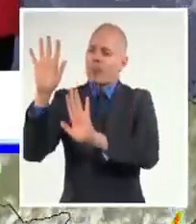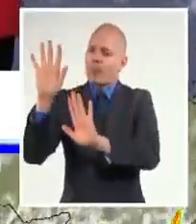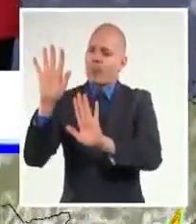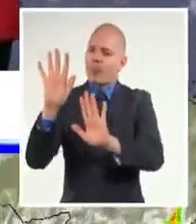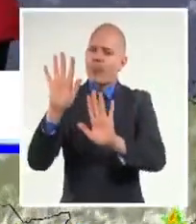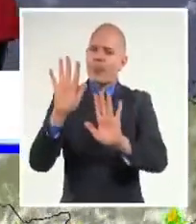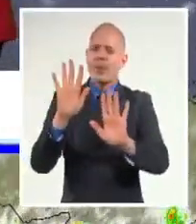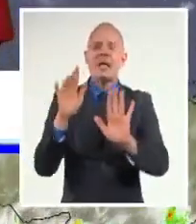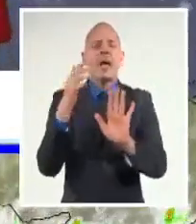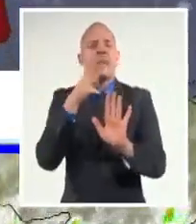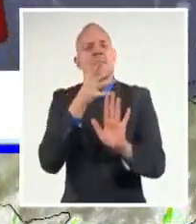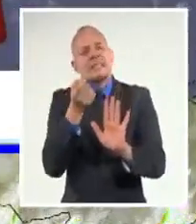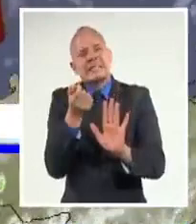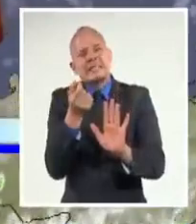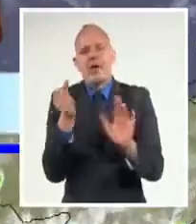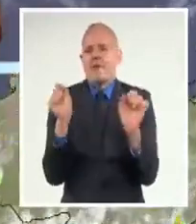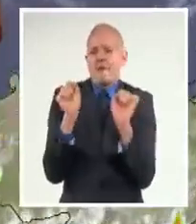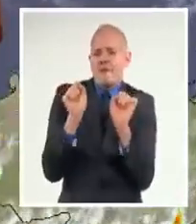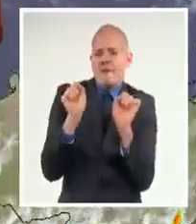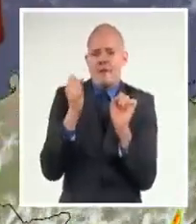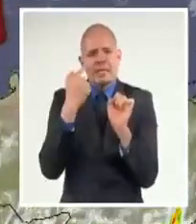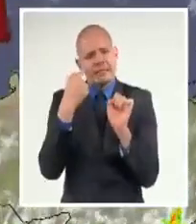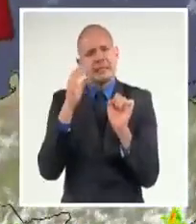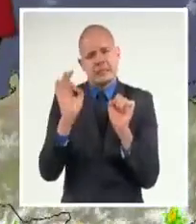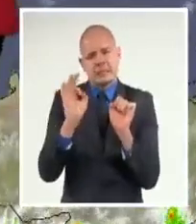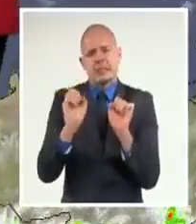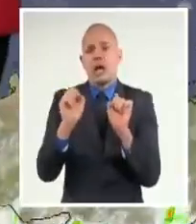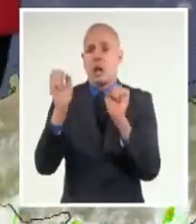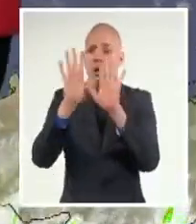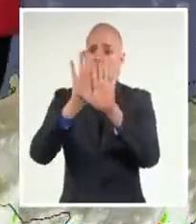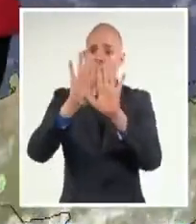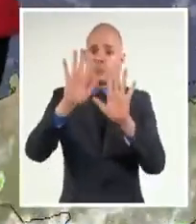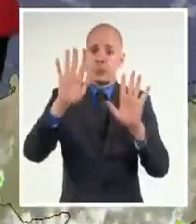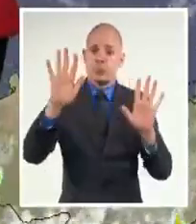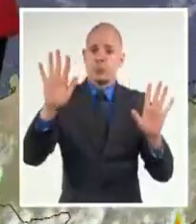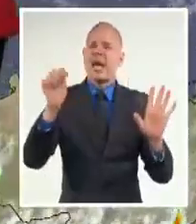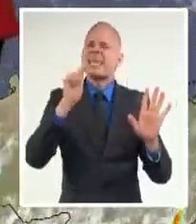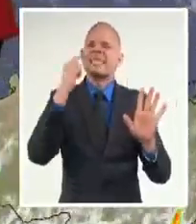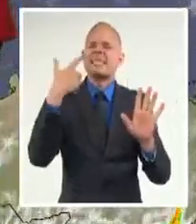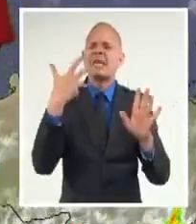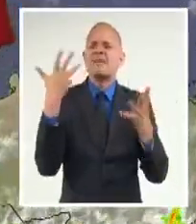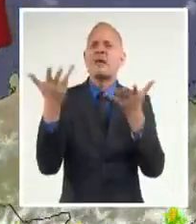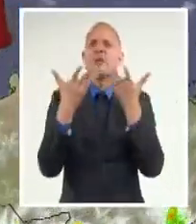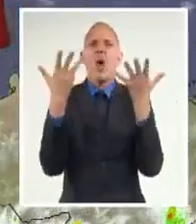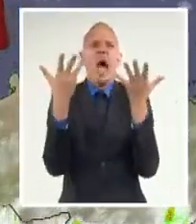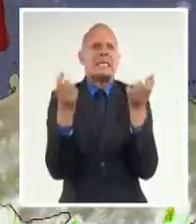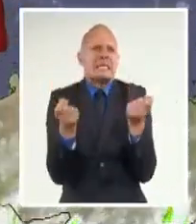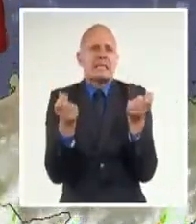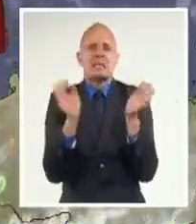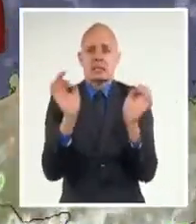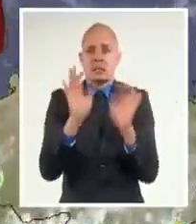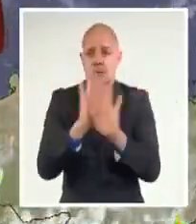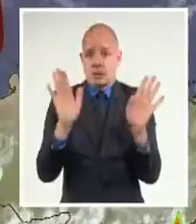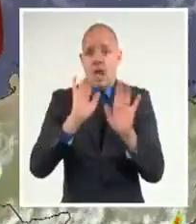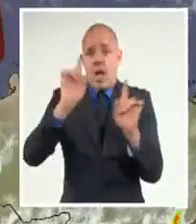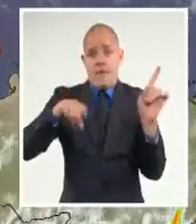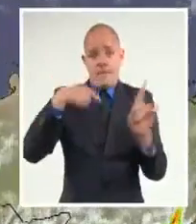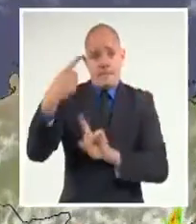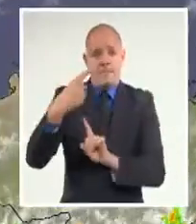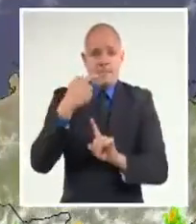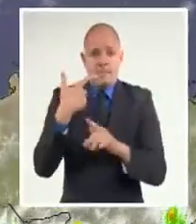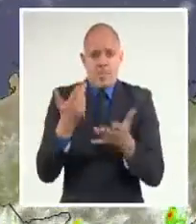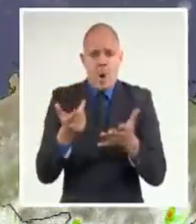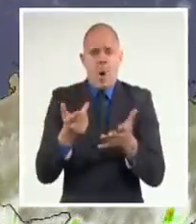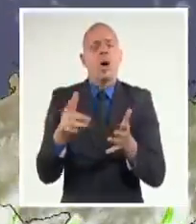tiempo invernal. Influye sobre gran parte de nuestro país una masa de aire seca y estable que mantendrá todavía mañana las